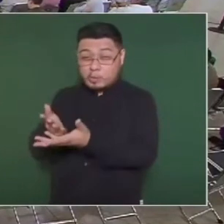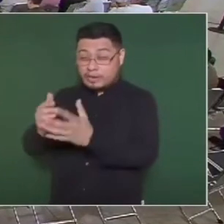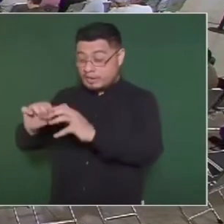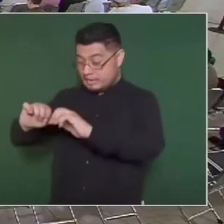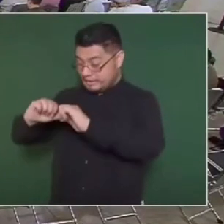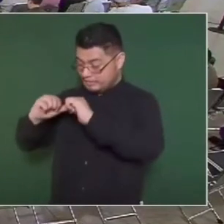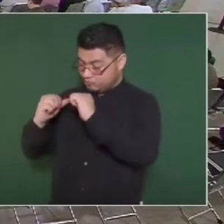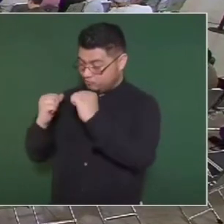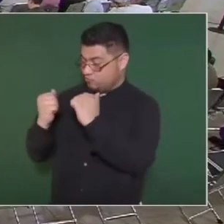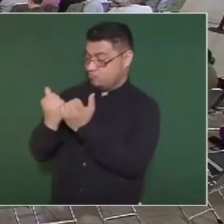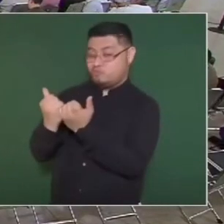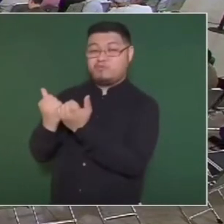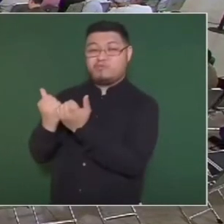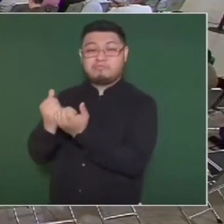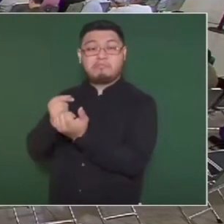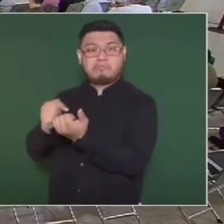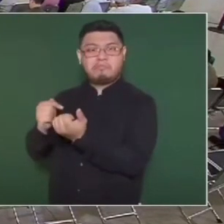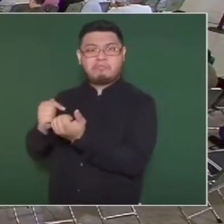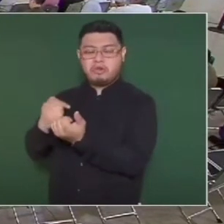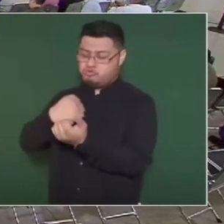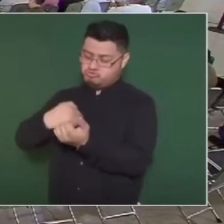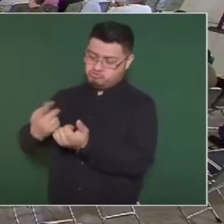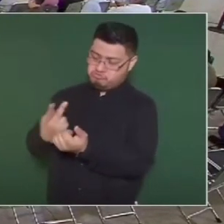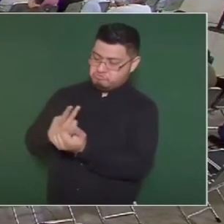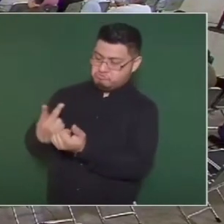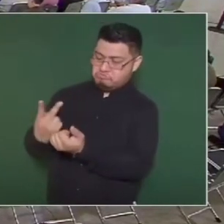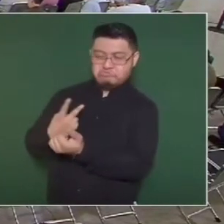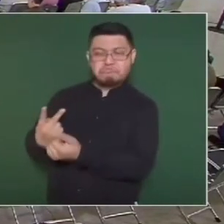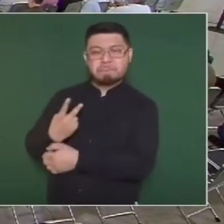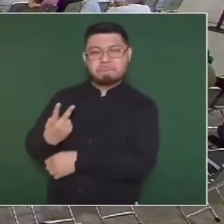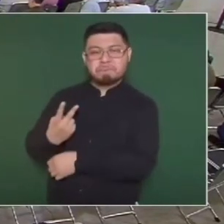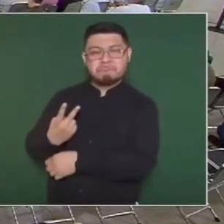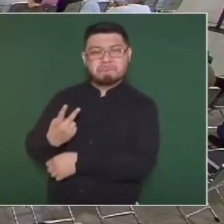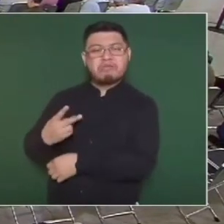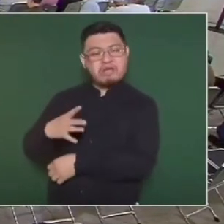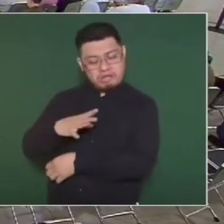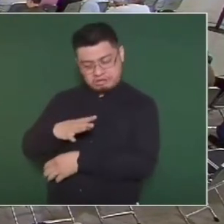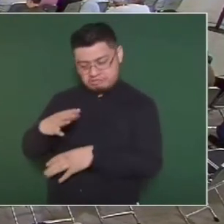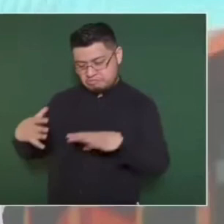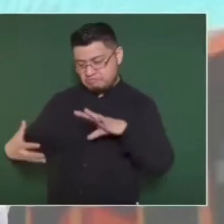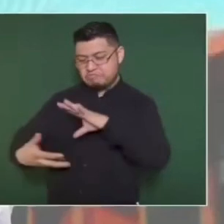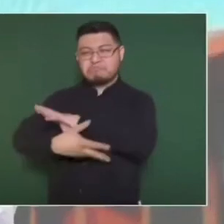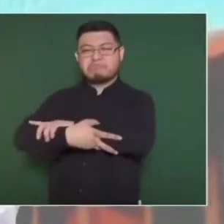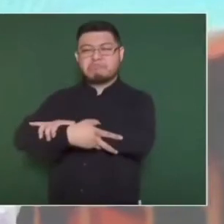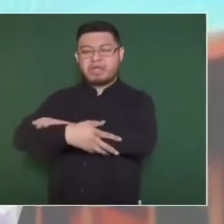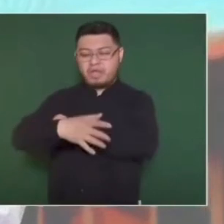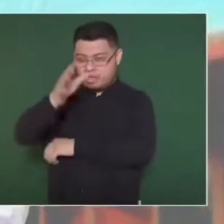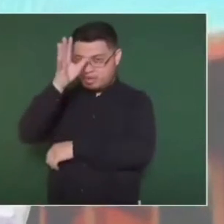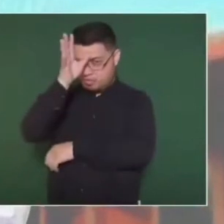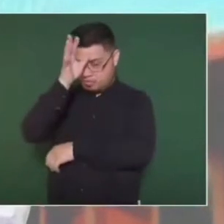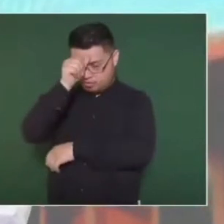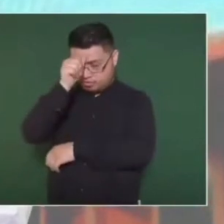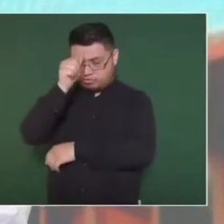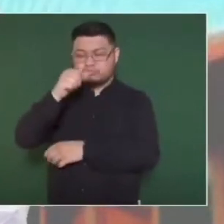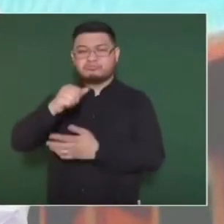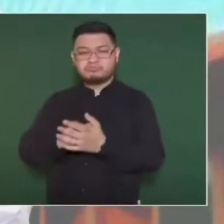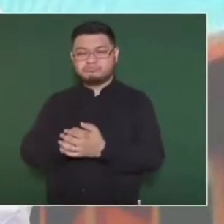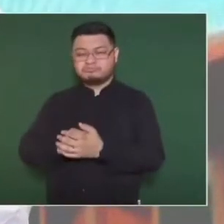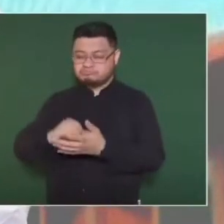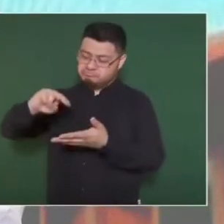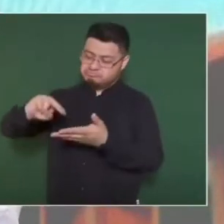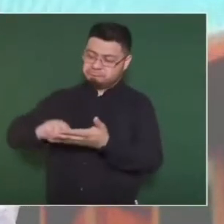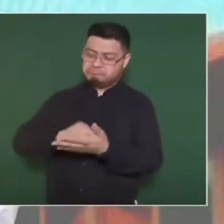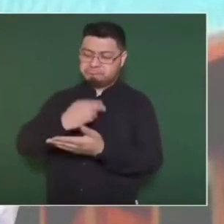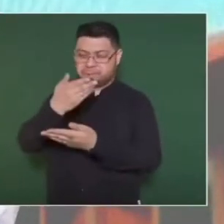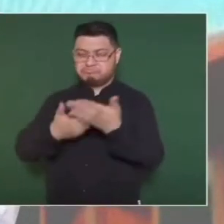con la que tenemos un acuerdo, un convenio para